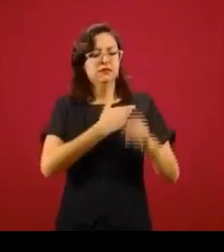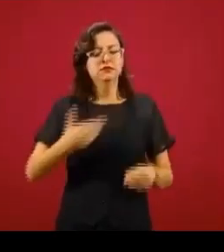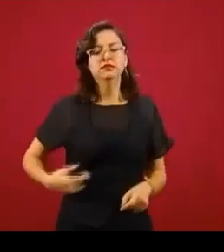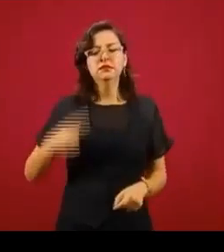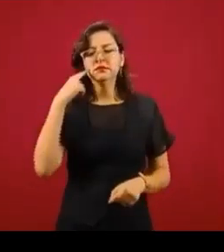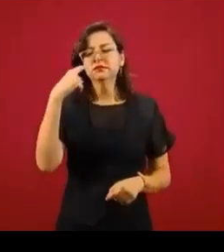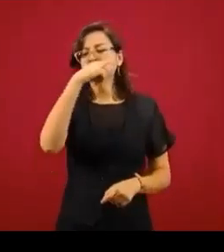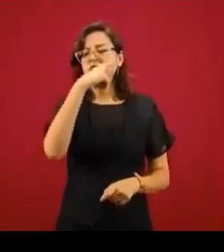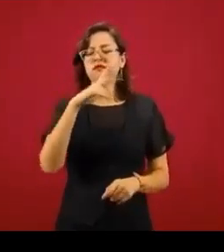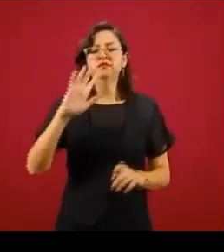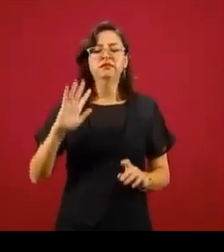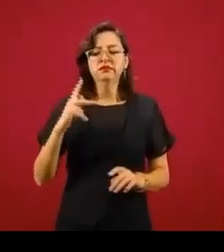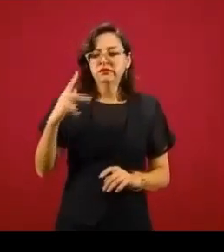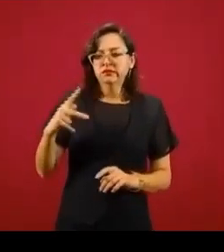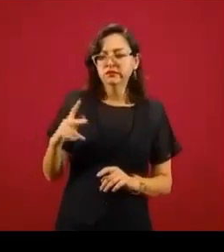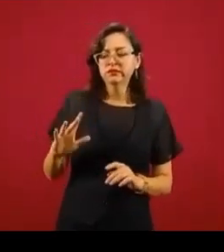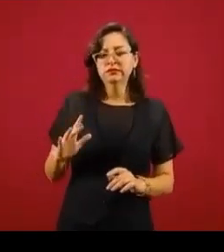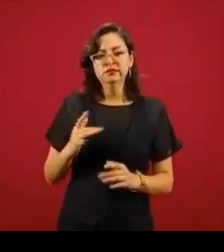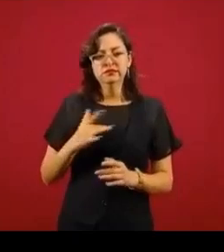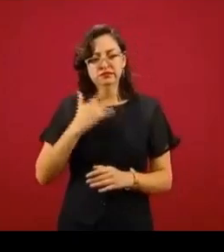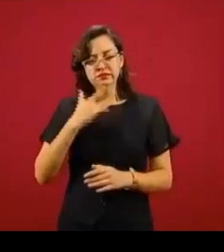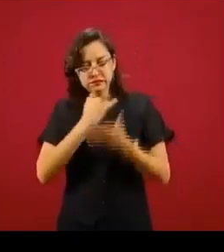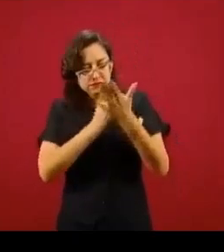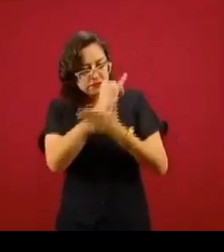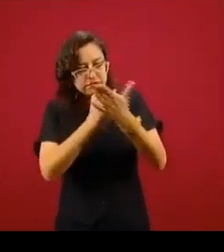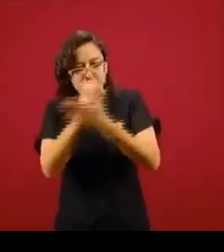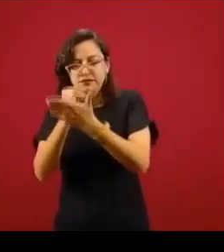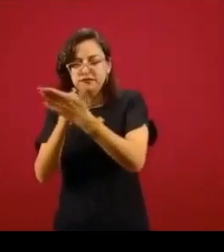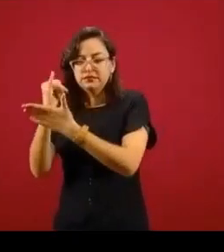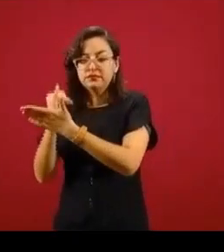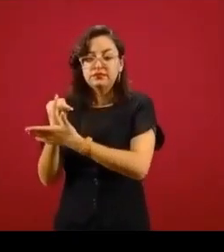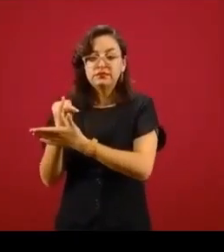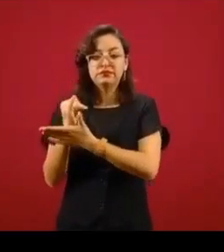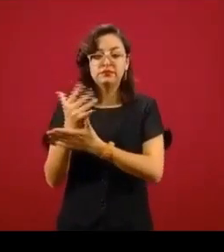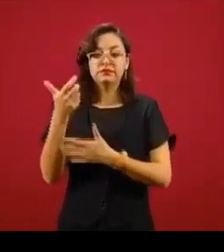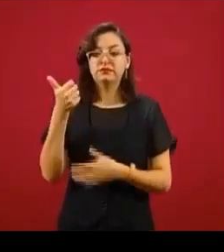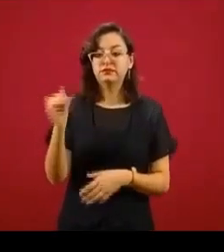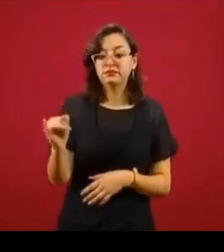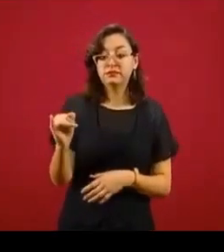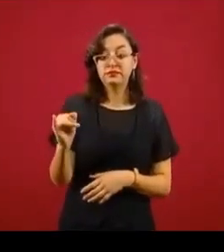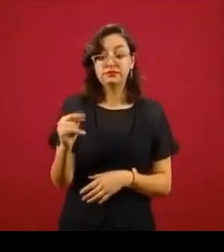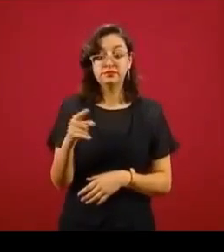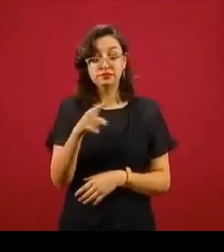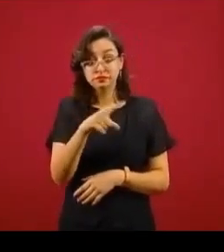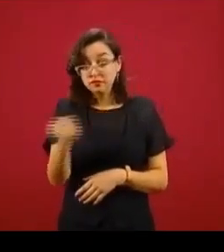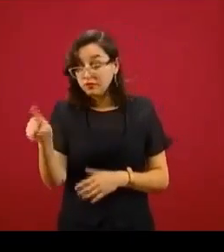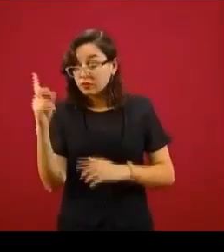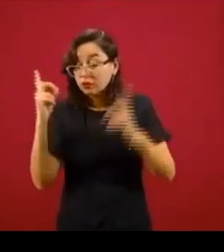y si hay duda,